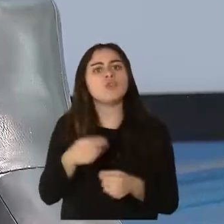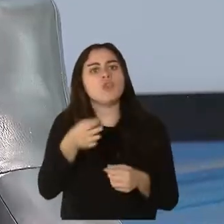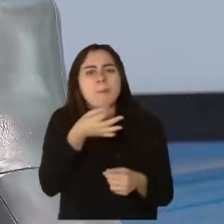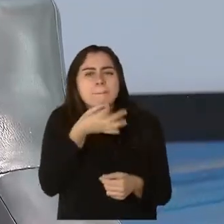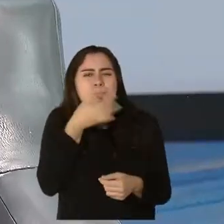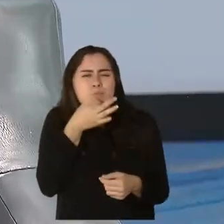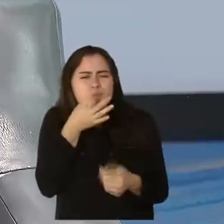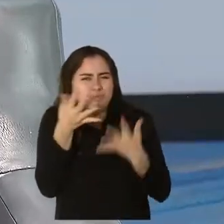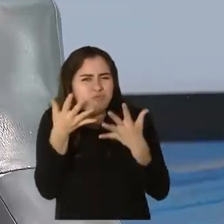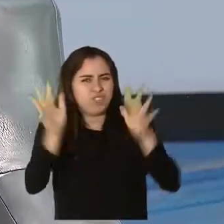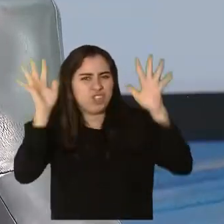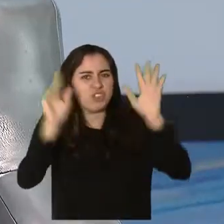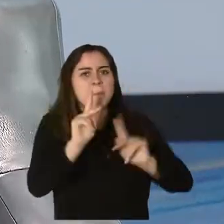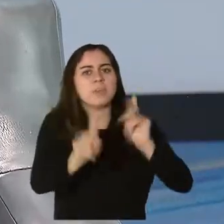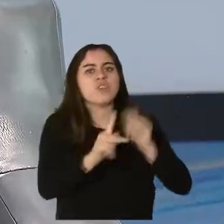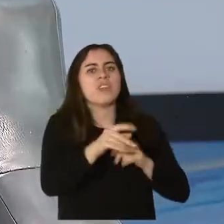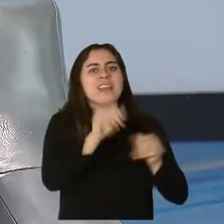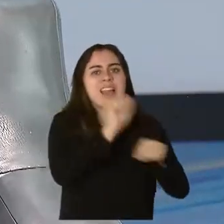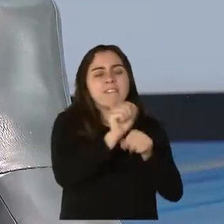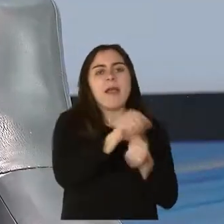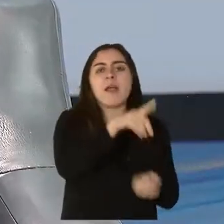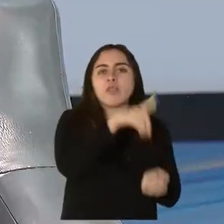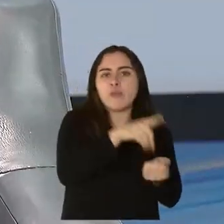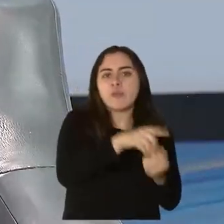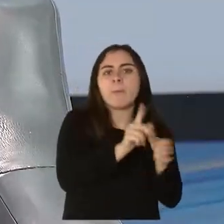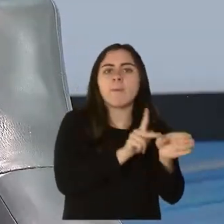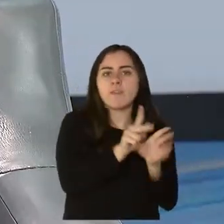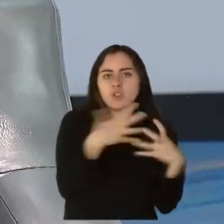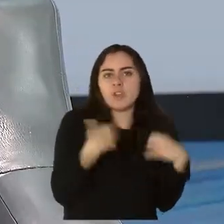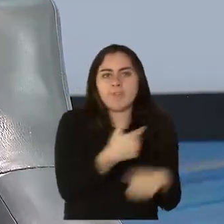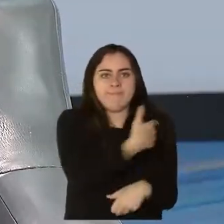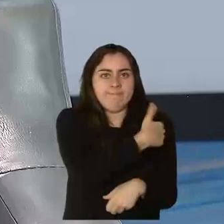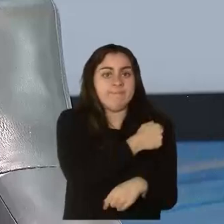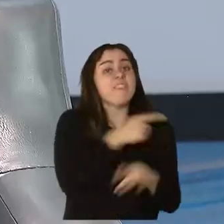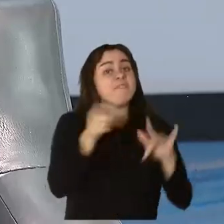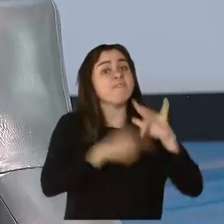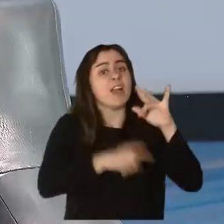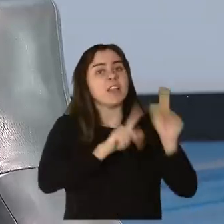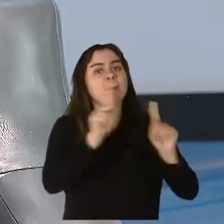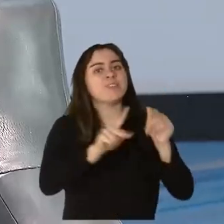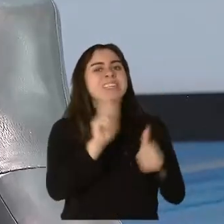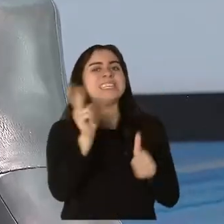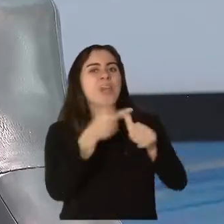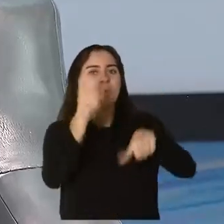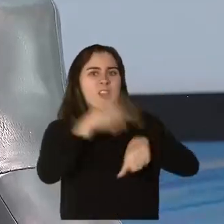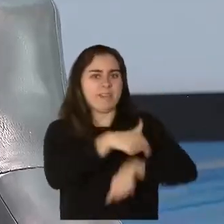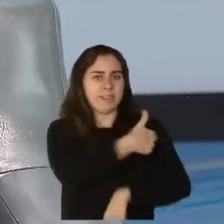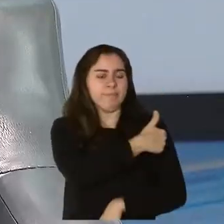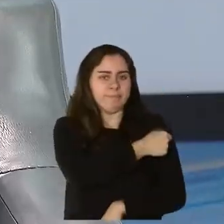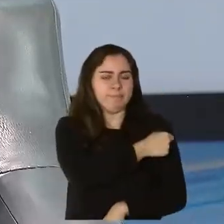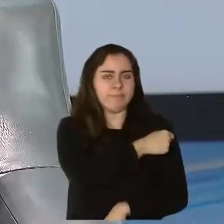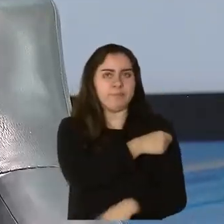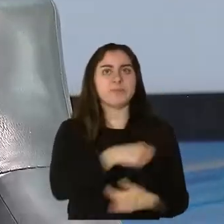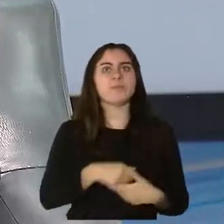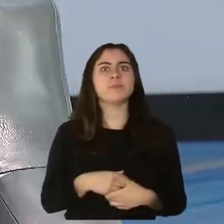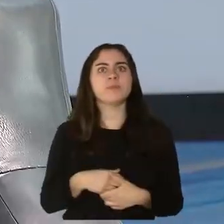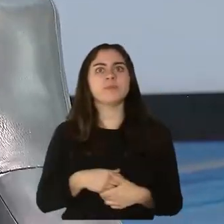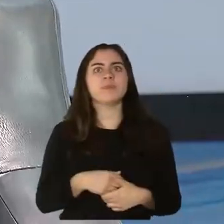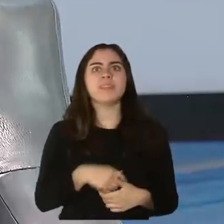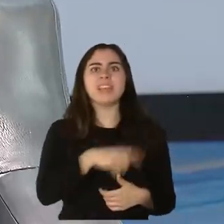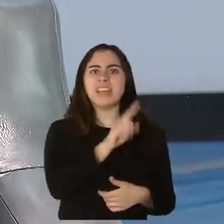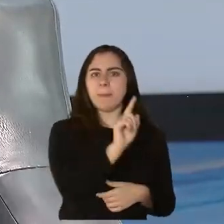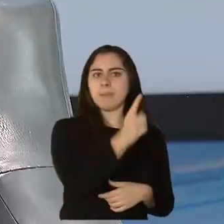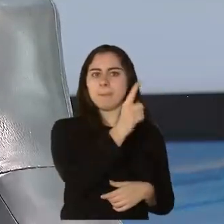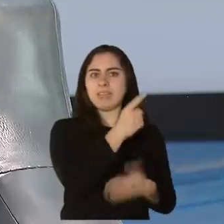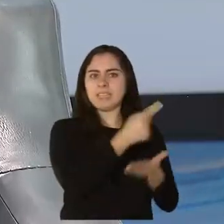que están recibiendo su segunda dosis. Y hay un grupo pequeño que decidió no vacunarse en esa primera